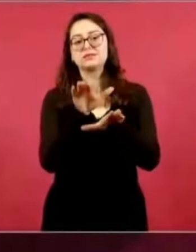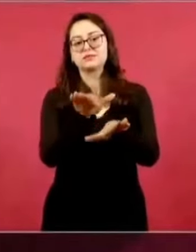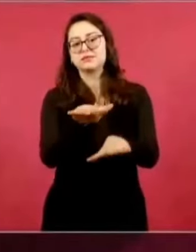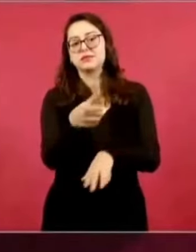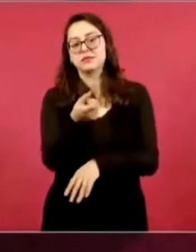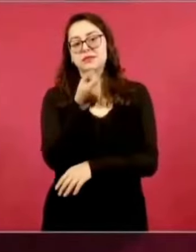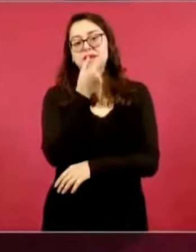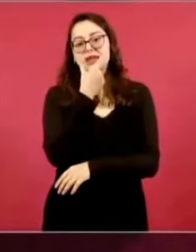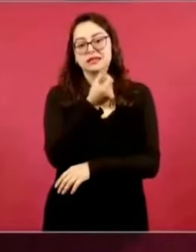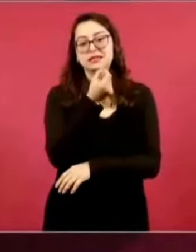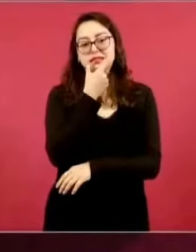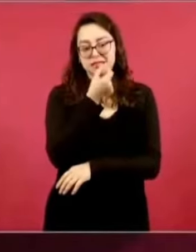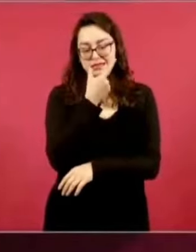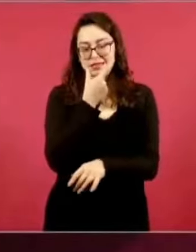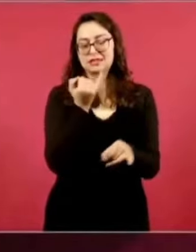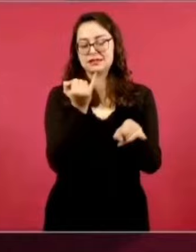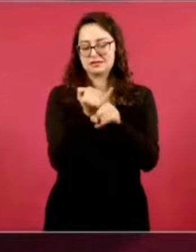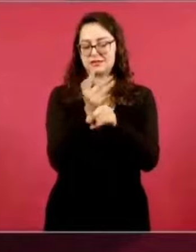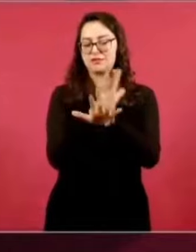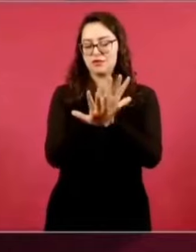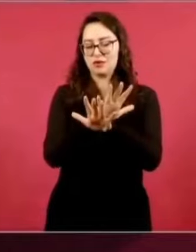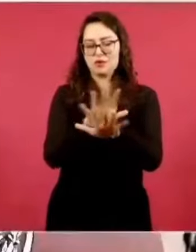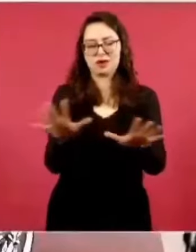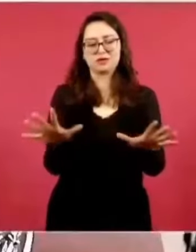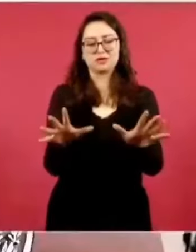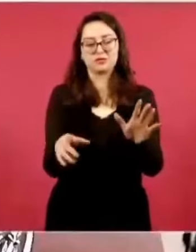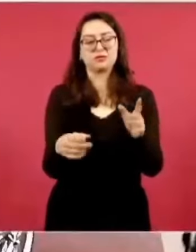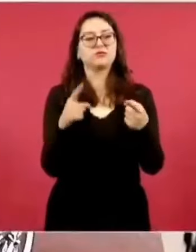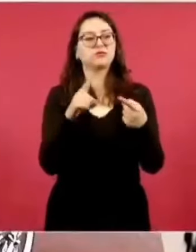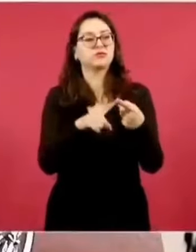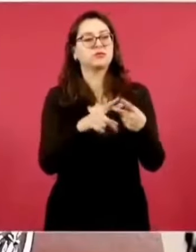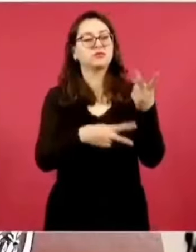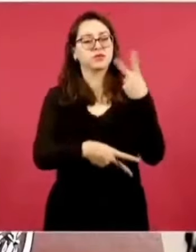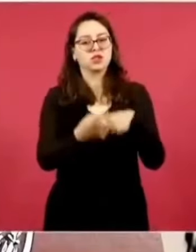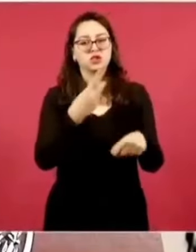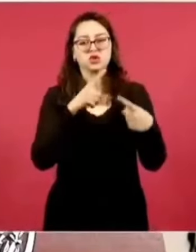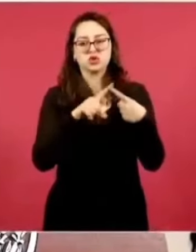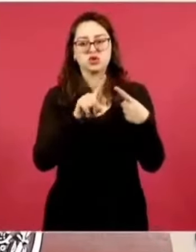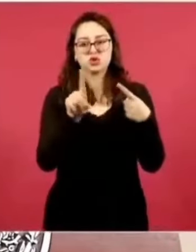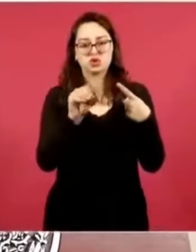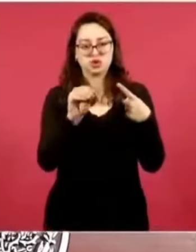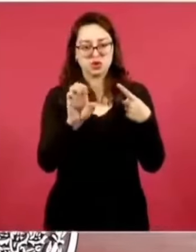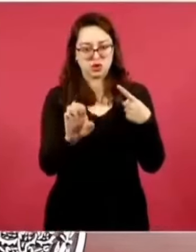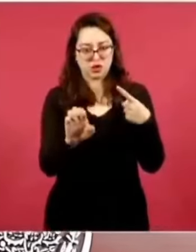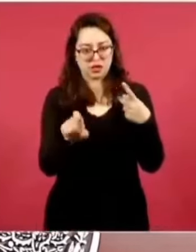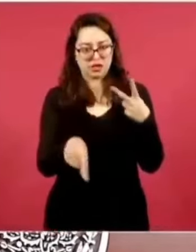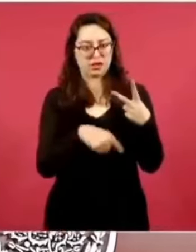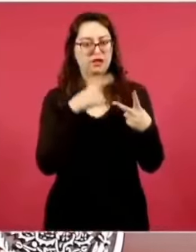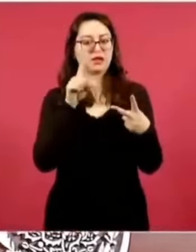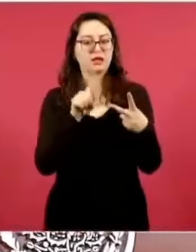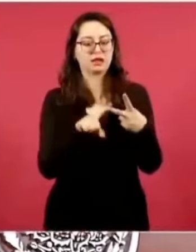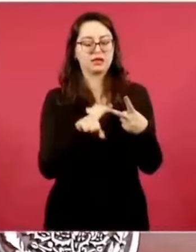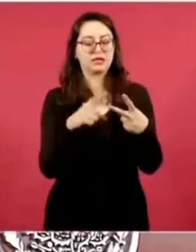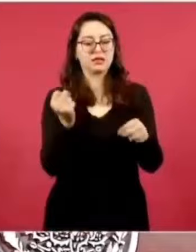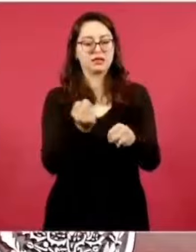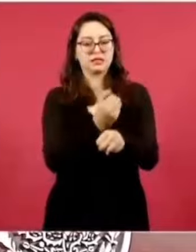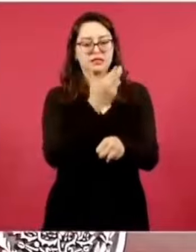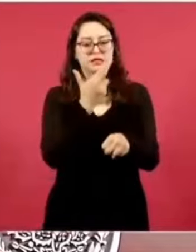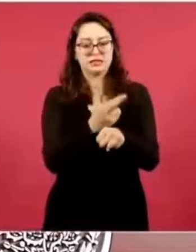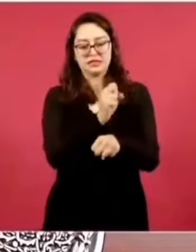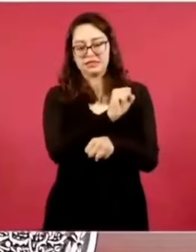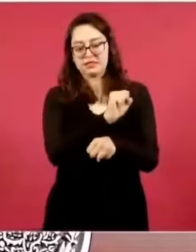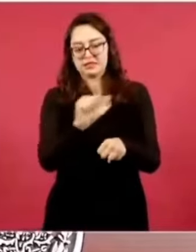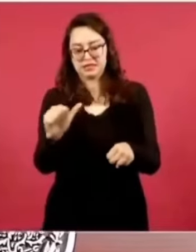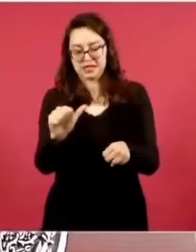va a informar Soé Robledo, va a informar el secretario de Salud, el